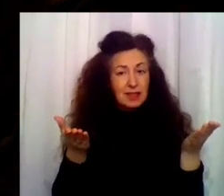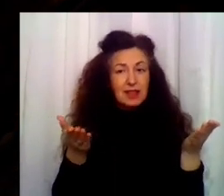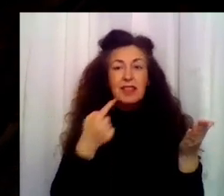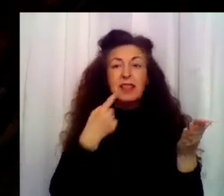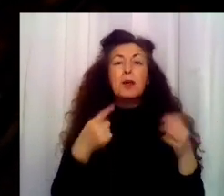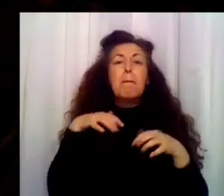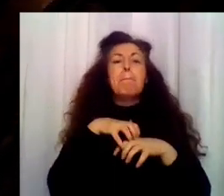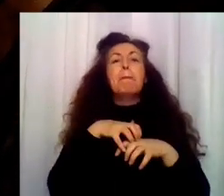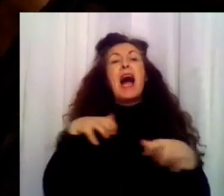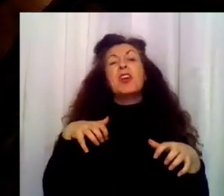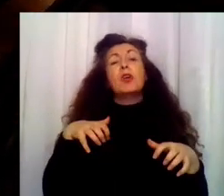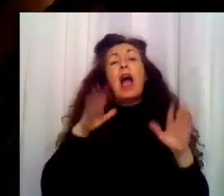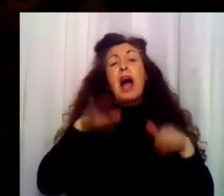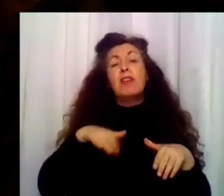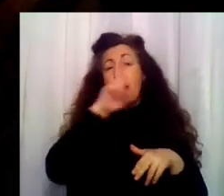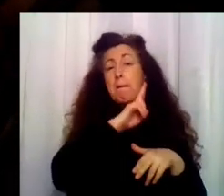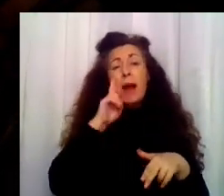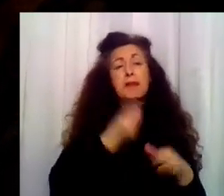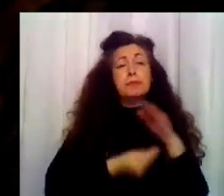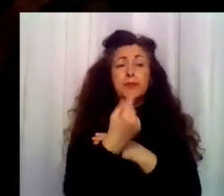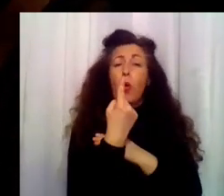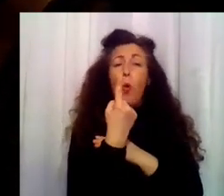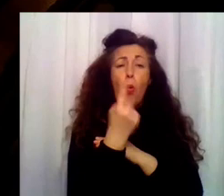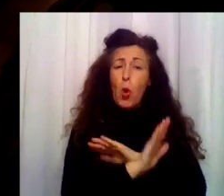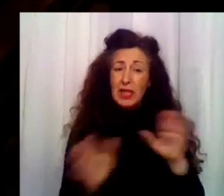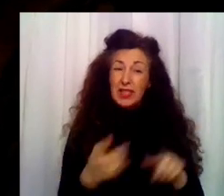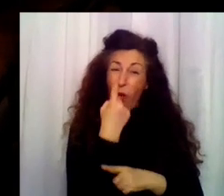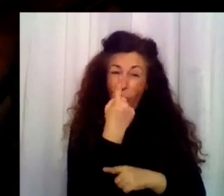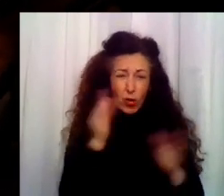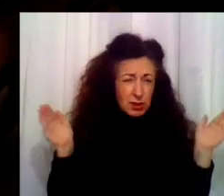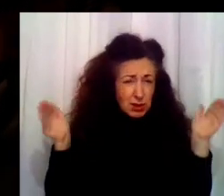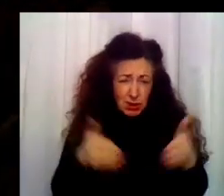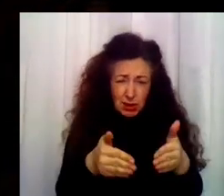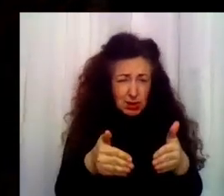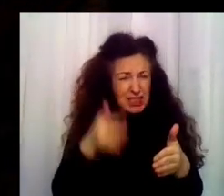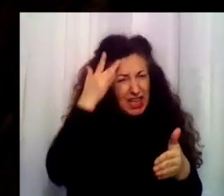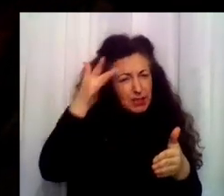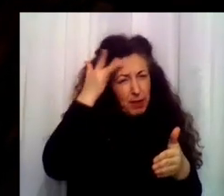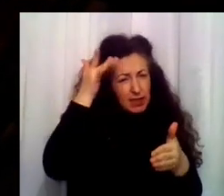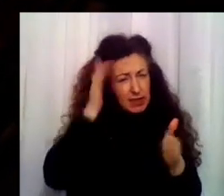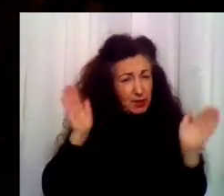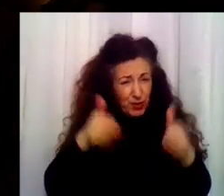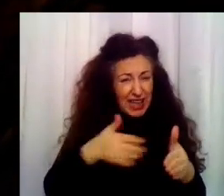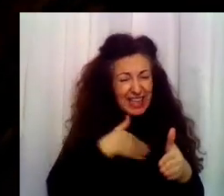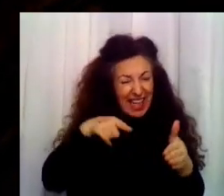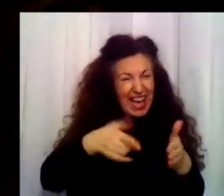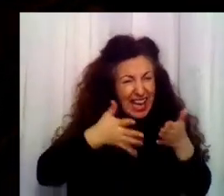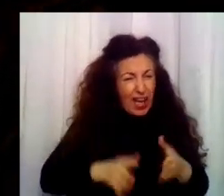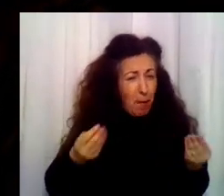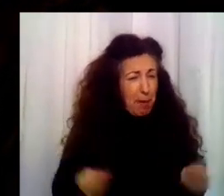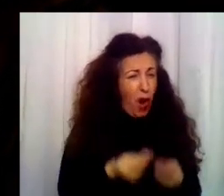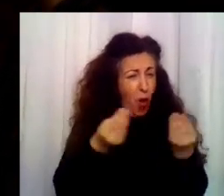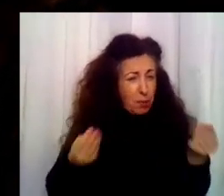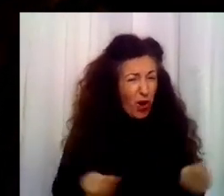mayoritariamente un solo hijo y en ese hijo se vuelcan todas las expectativas. Y al final, queriendo mejorar el futuro de nuestros